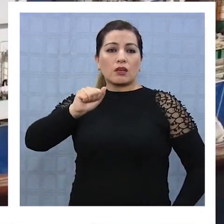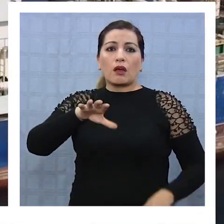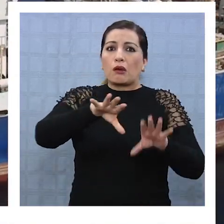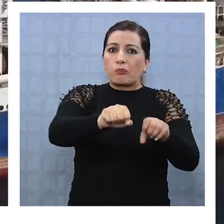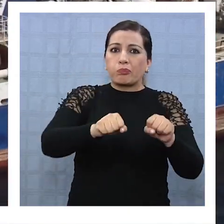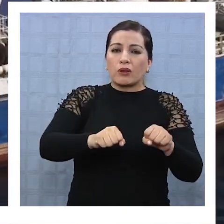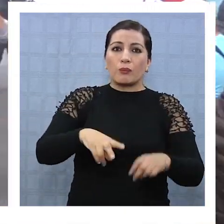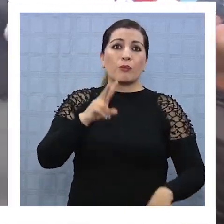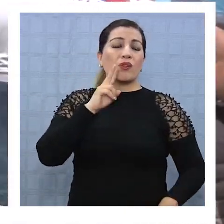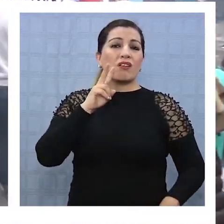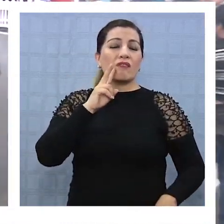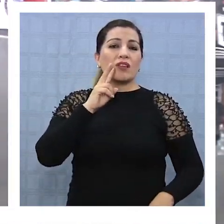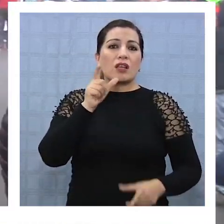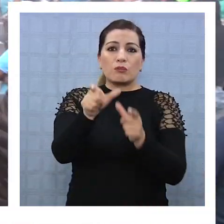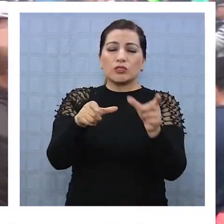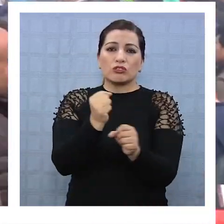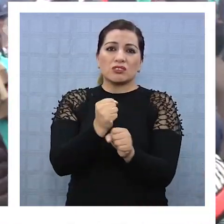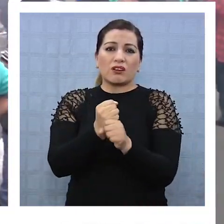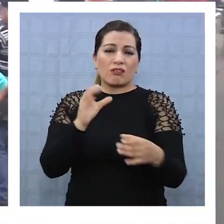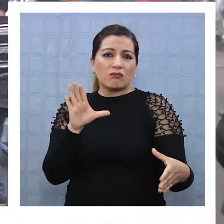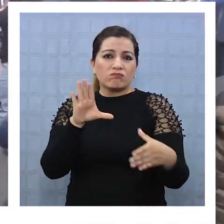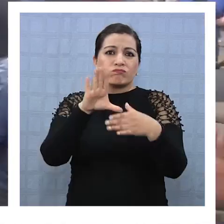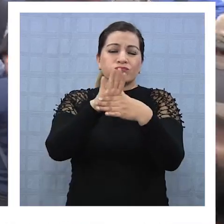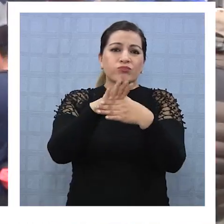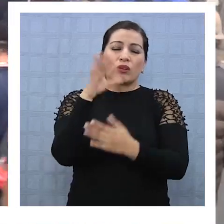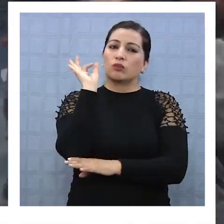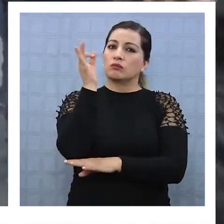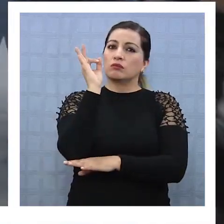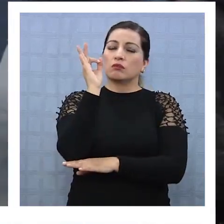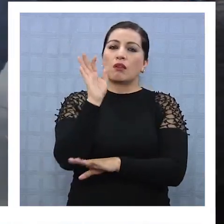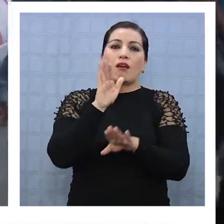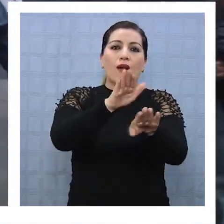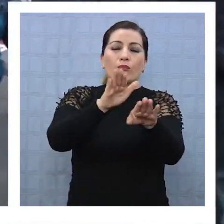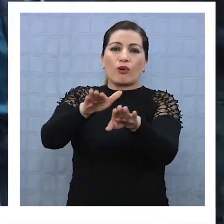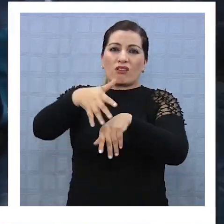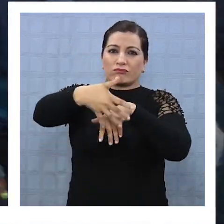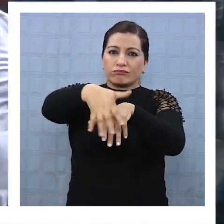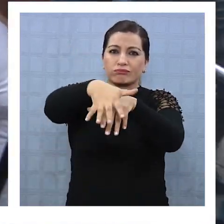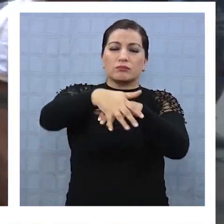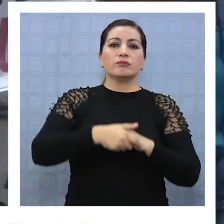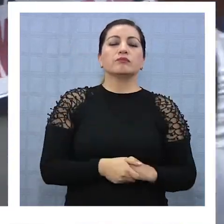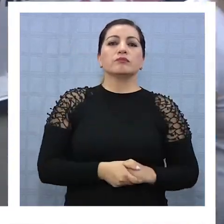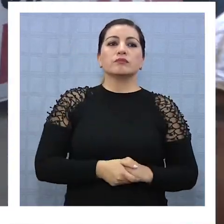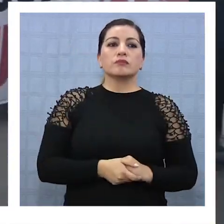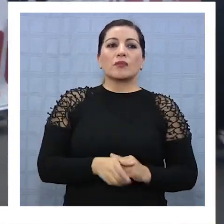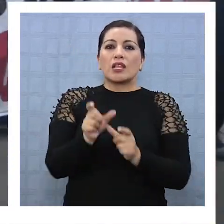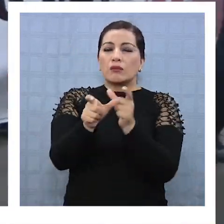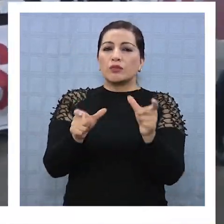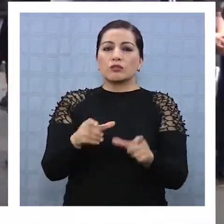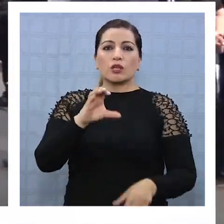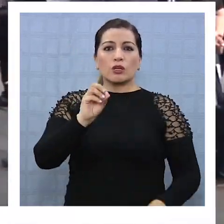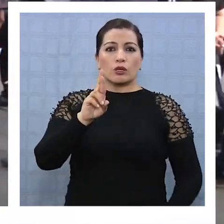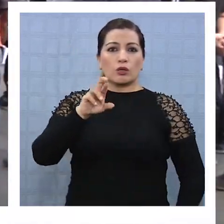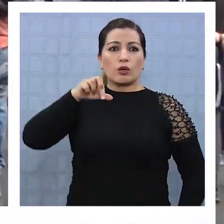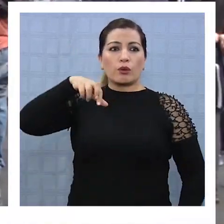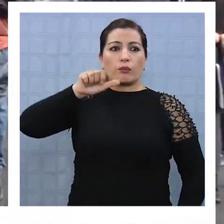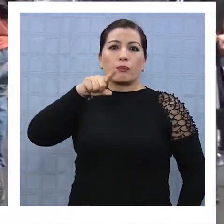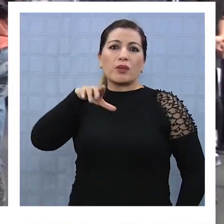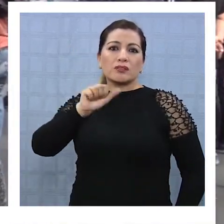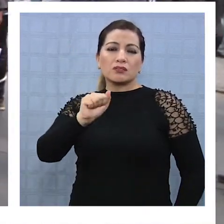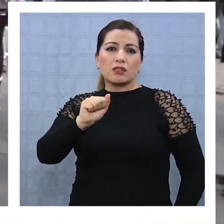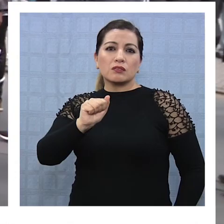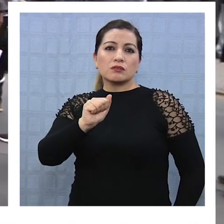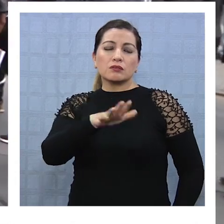la mañana de este viernes los trabajadores se reunieron y decidieron apoyar la movilización. Los tripulantes Corpesca del